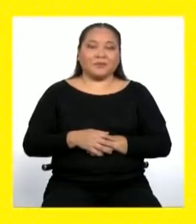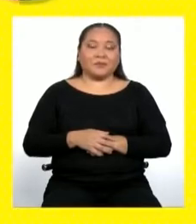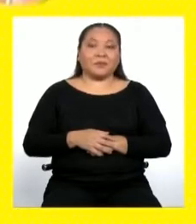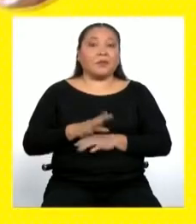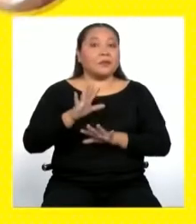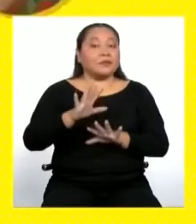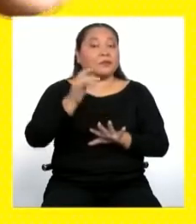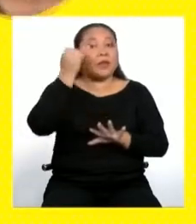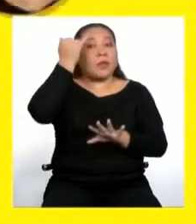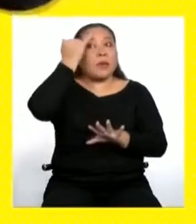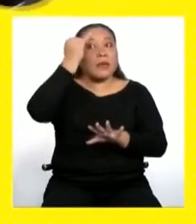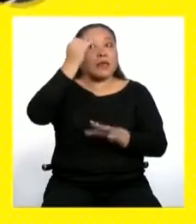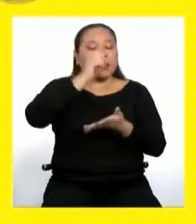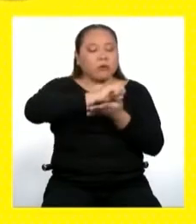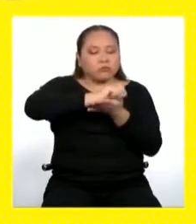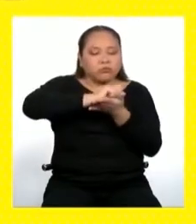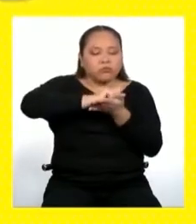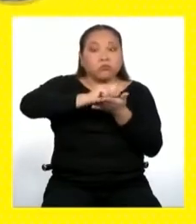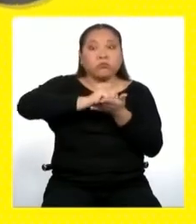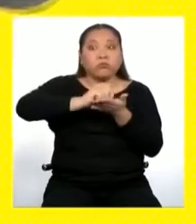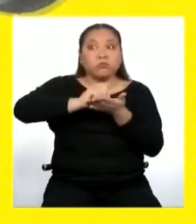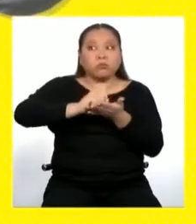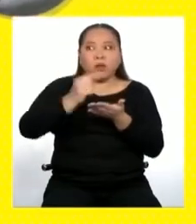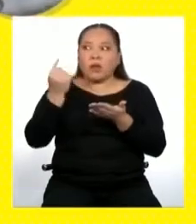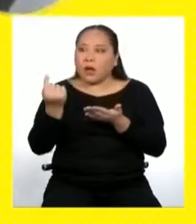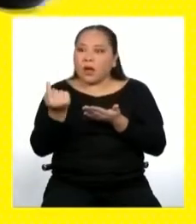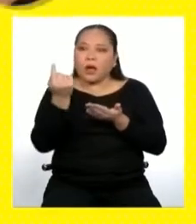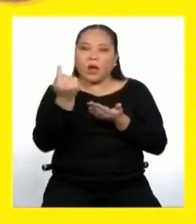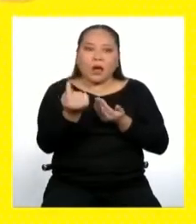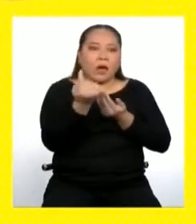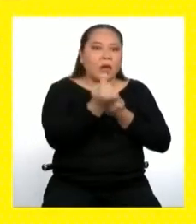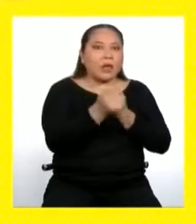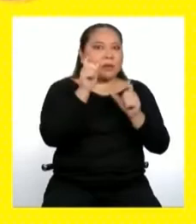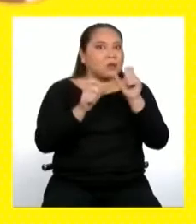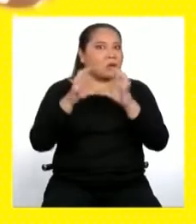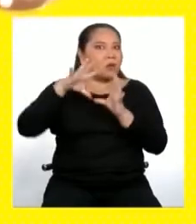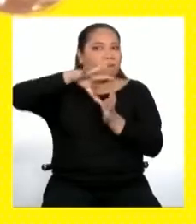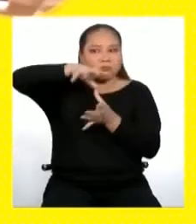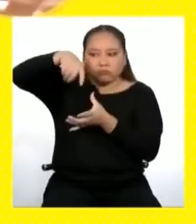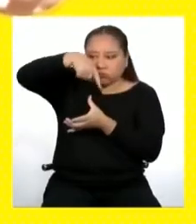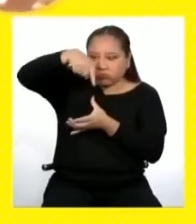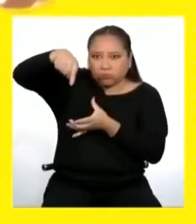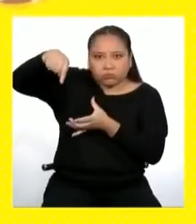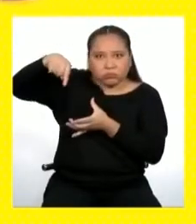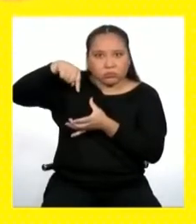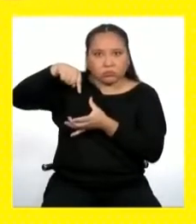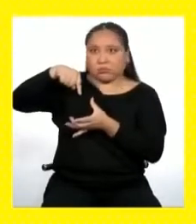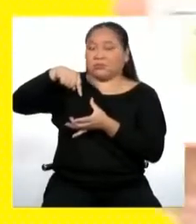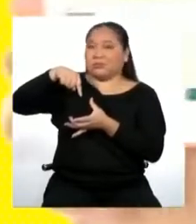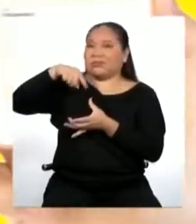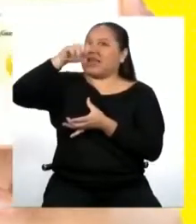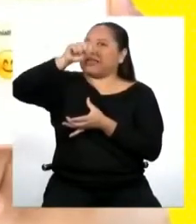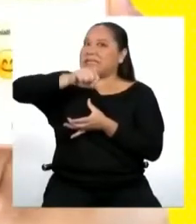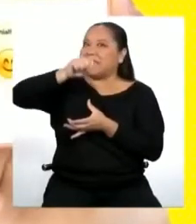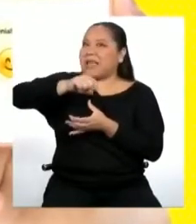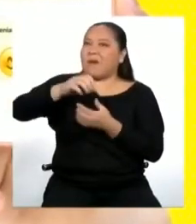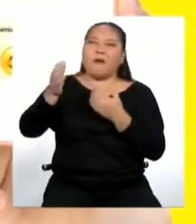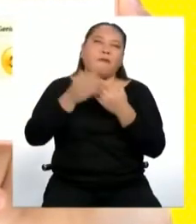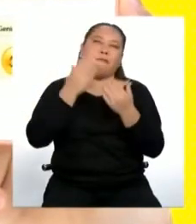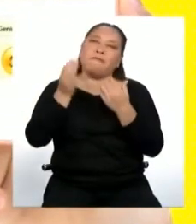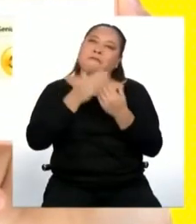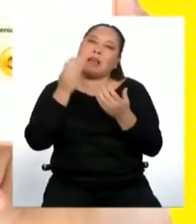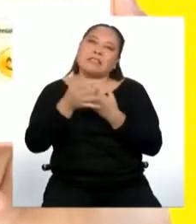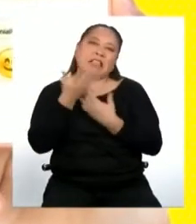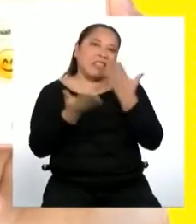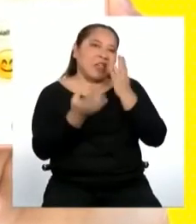Imagina tener que escribir un mensaje para cada persona del planeta. Sí, probablemente la forma más fácil sería a